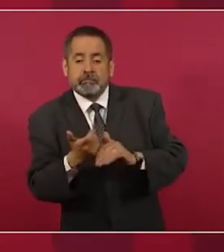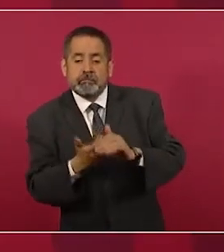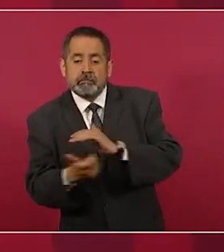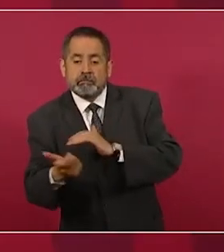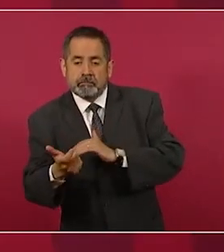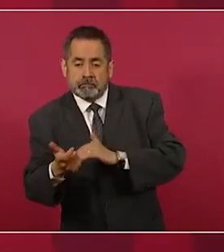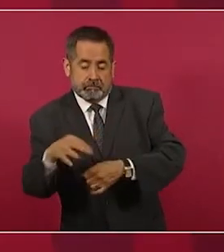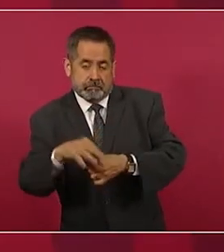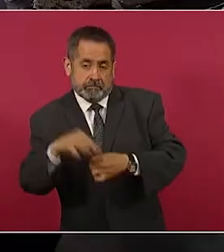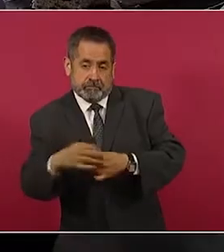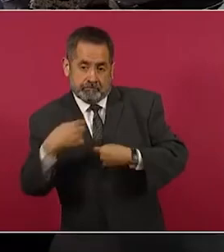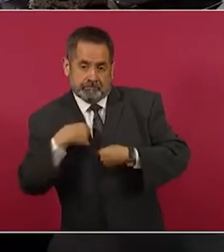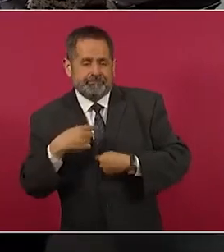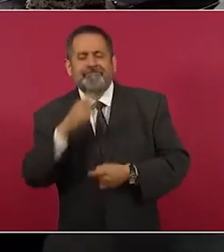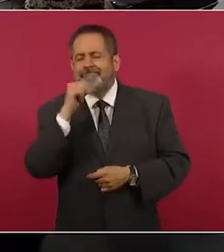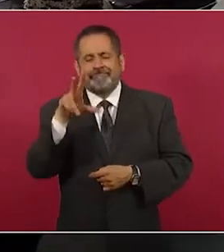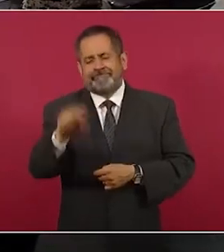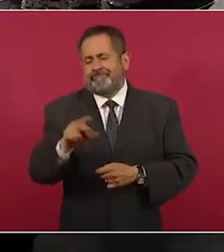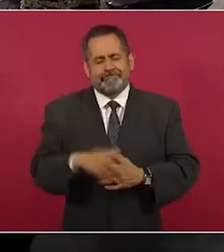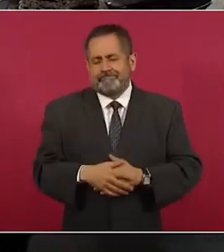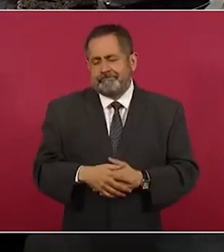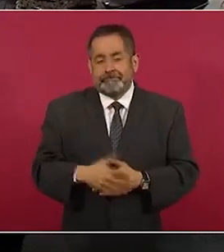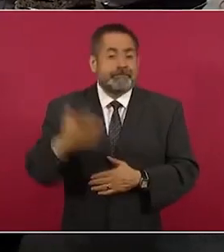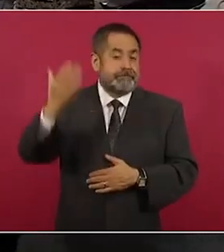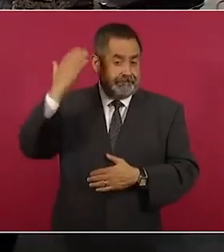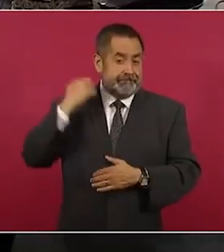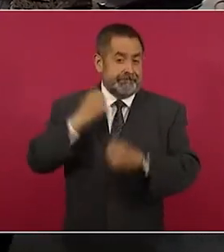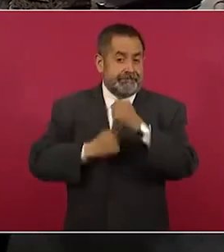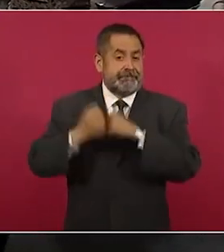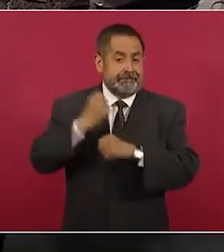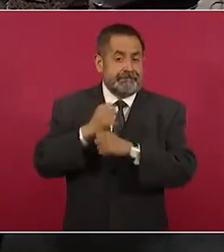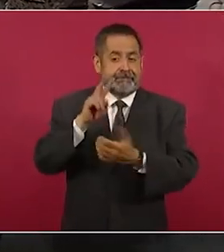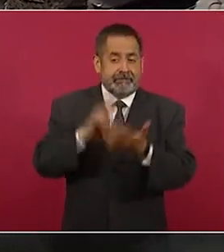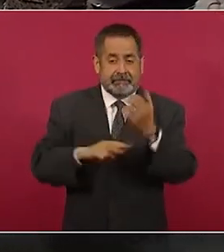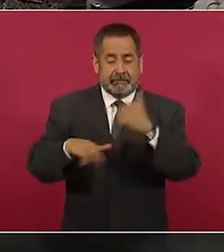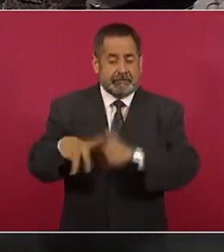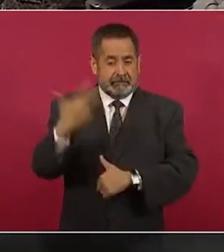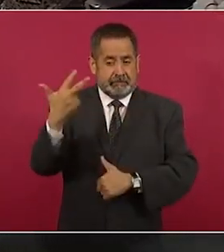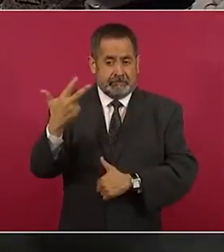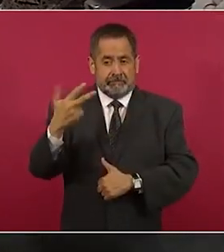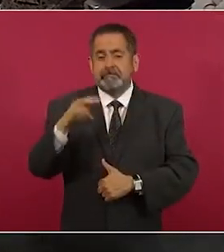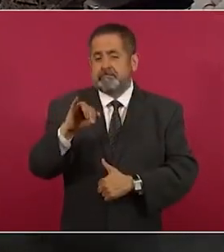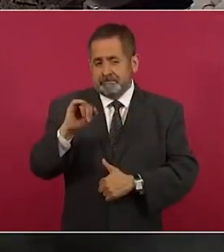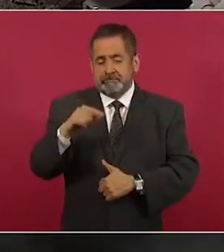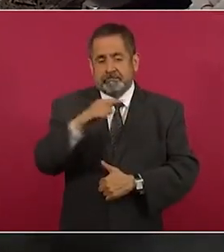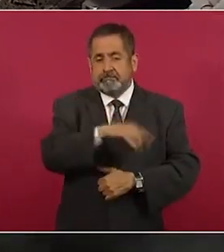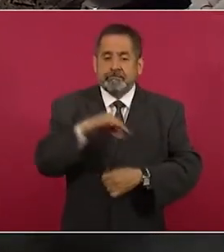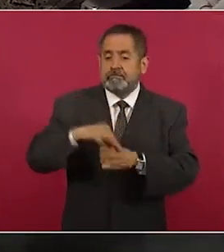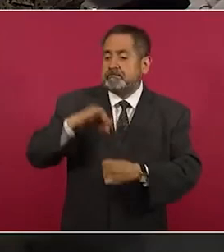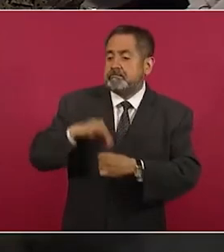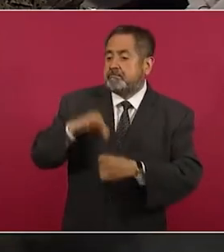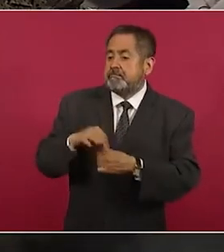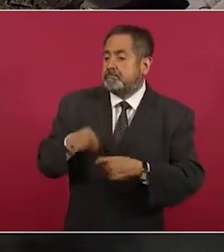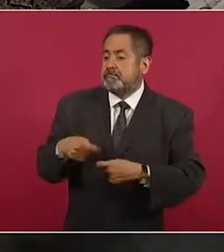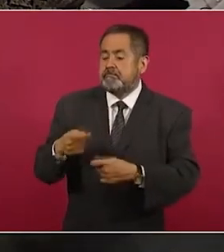En el 2013 obtuvieron mayoría